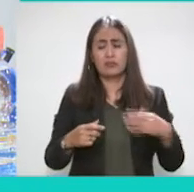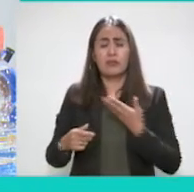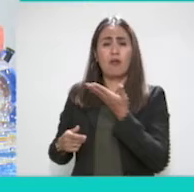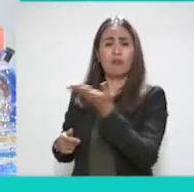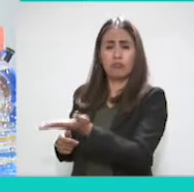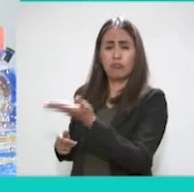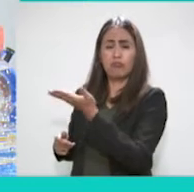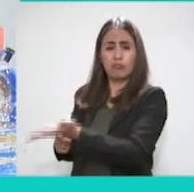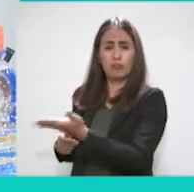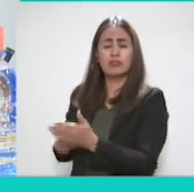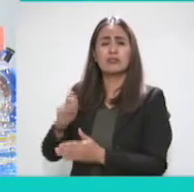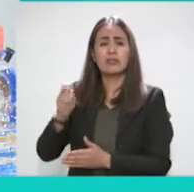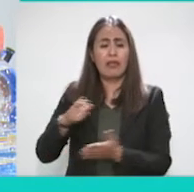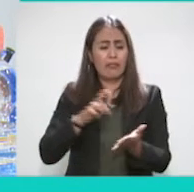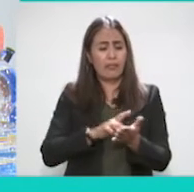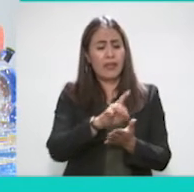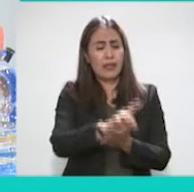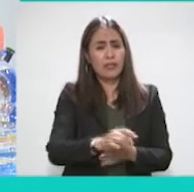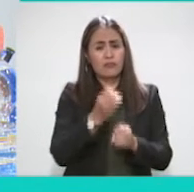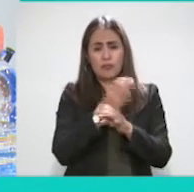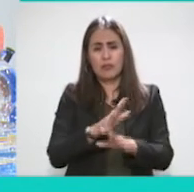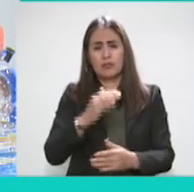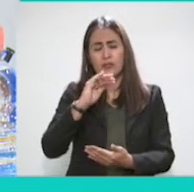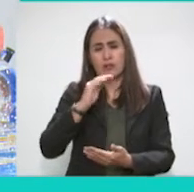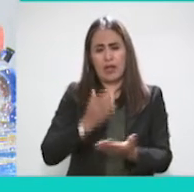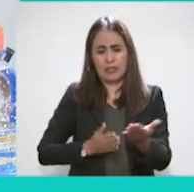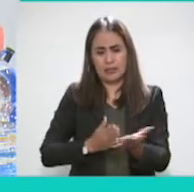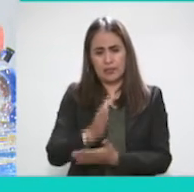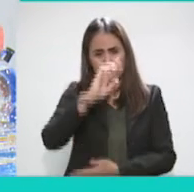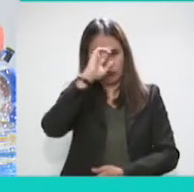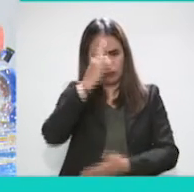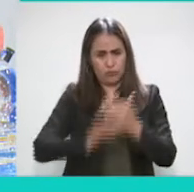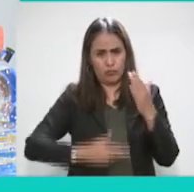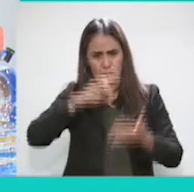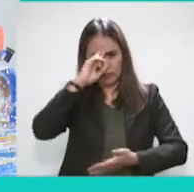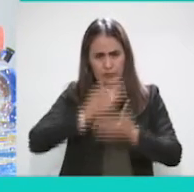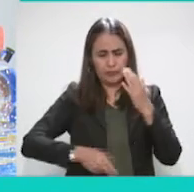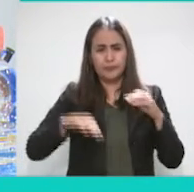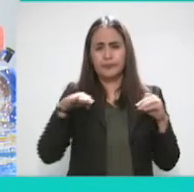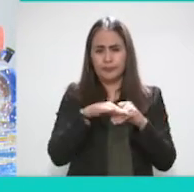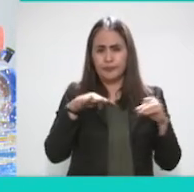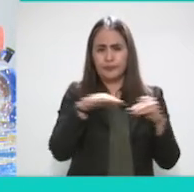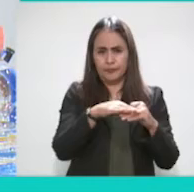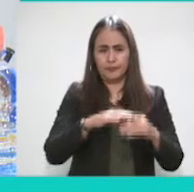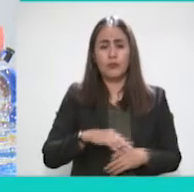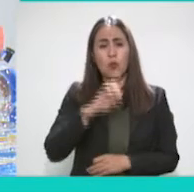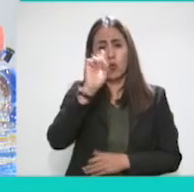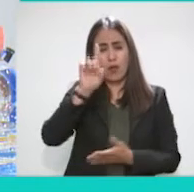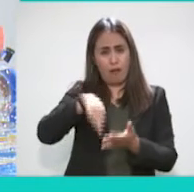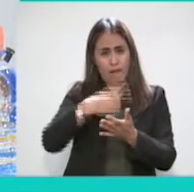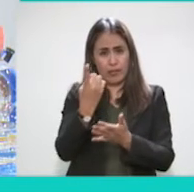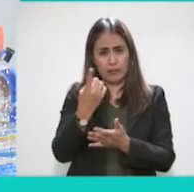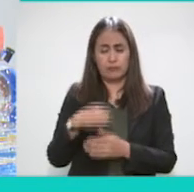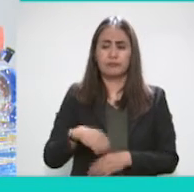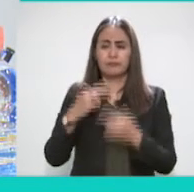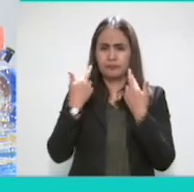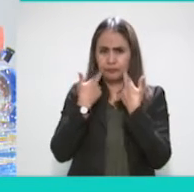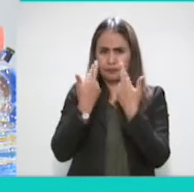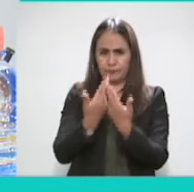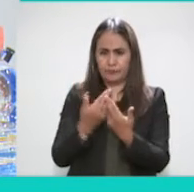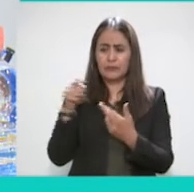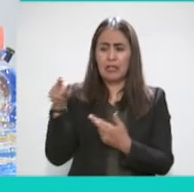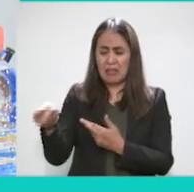los hechos una violación al derecho de acceso a la información de los ciudadanos. Incluso alguna vez pidió una reunión y